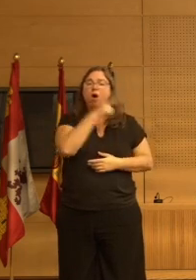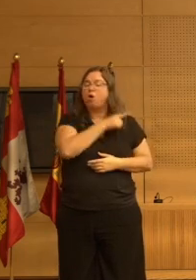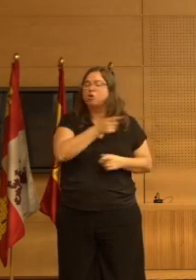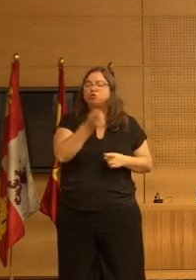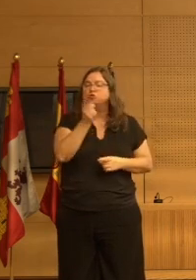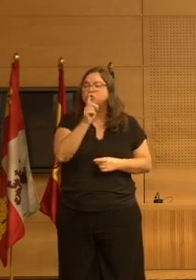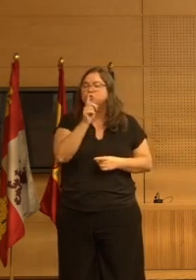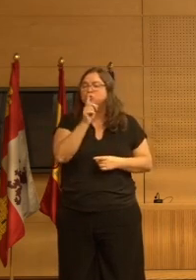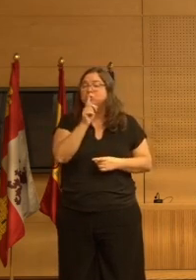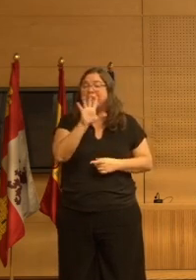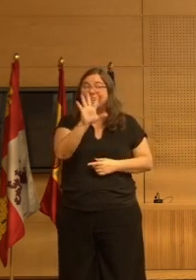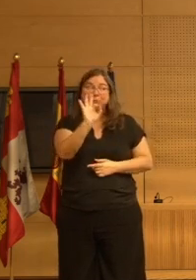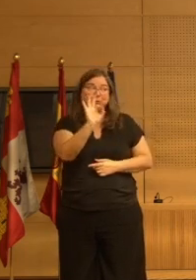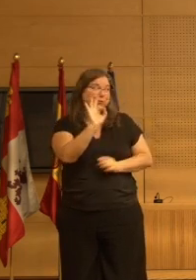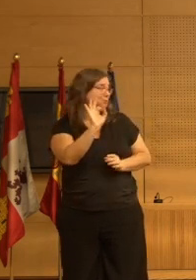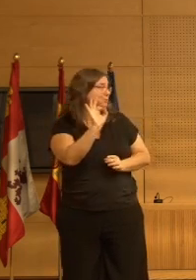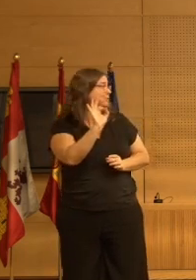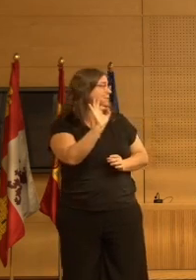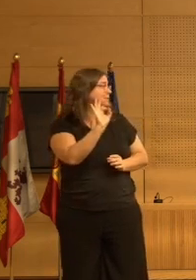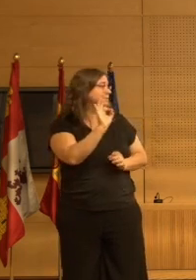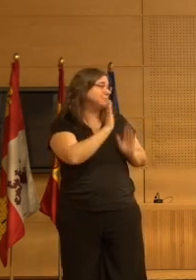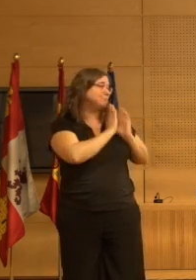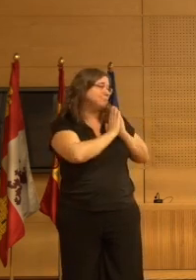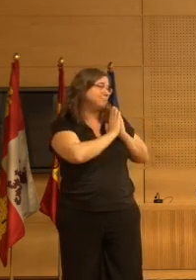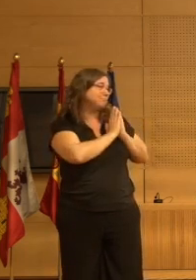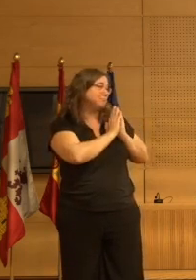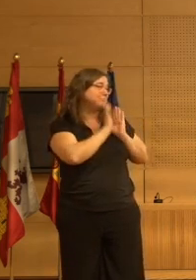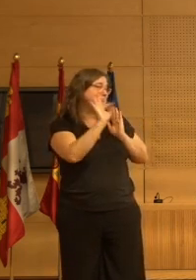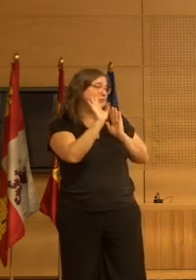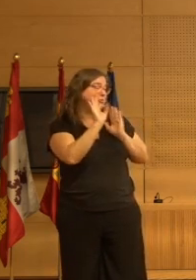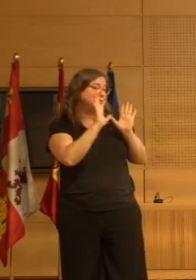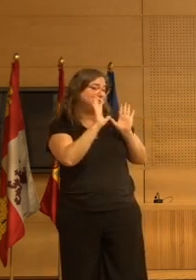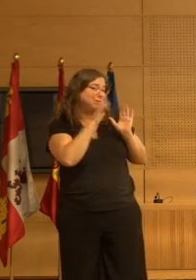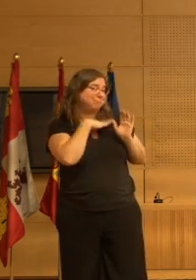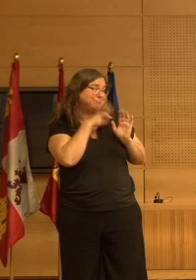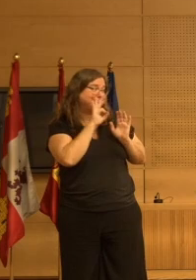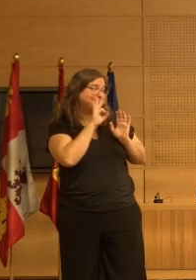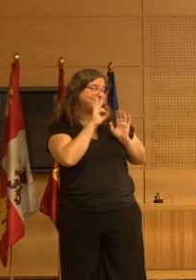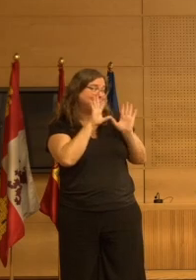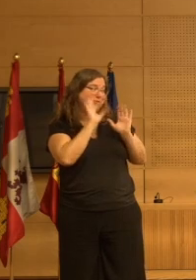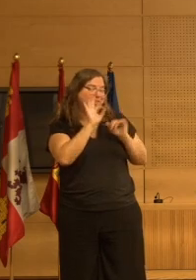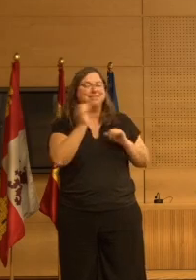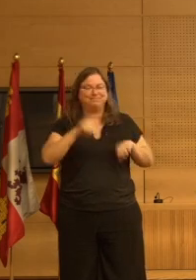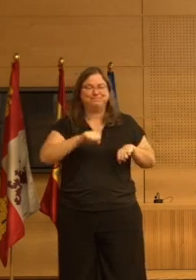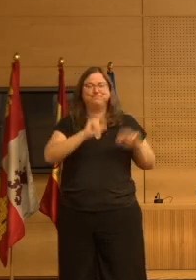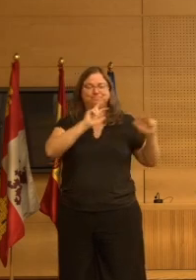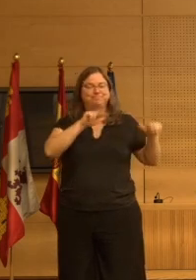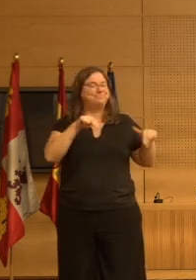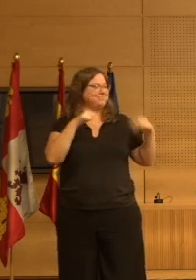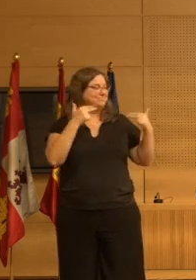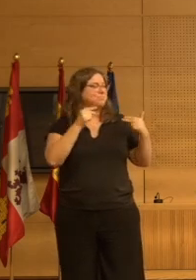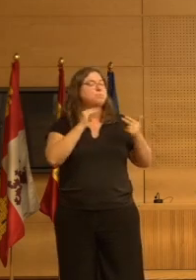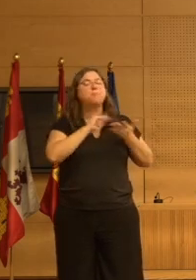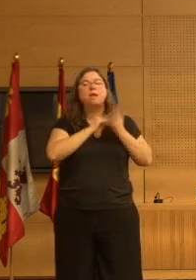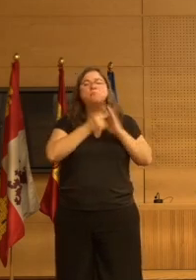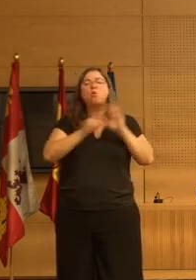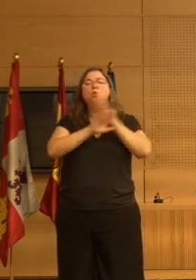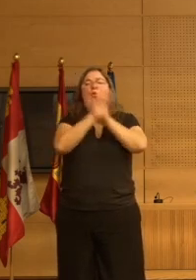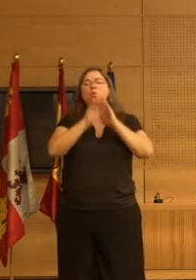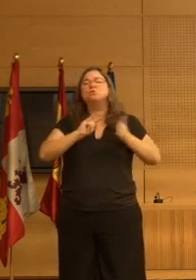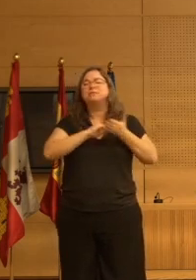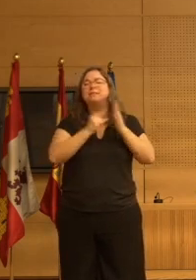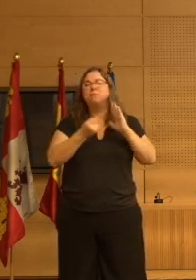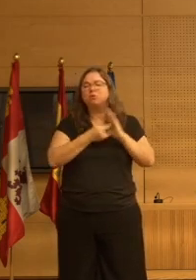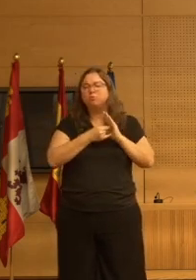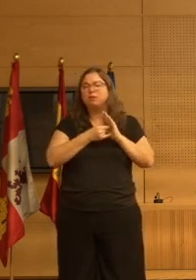en estos cinco minutos cinco o diez en el proyecto el último proyecto que es